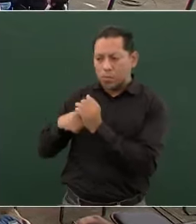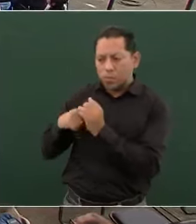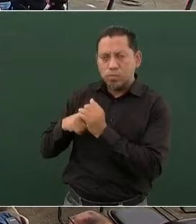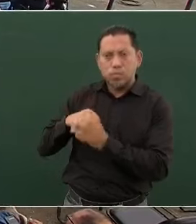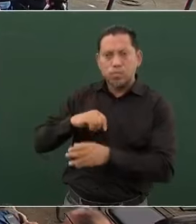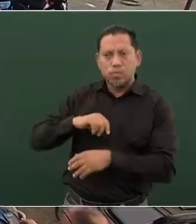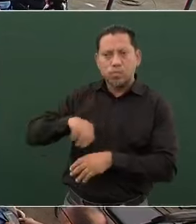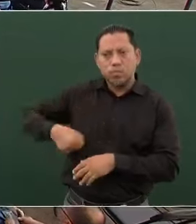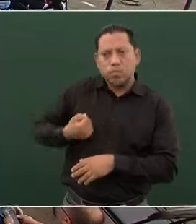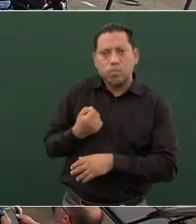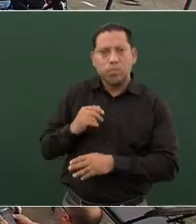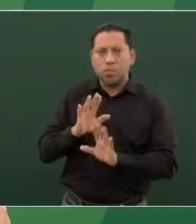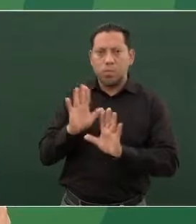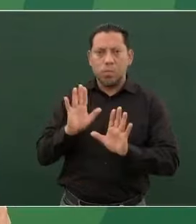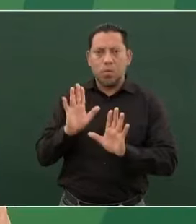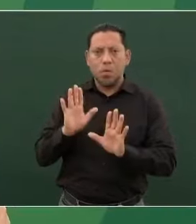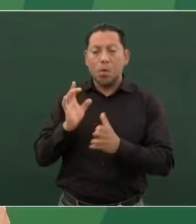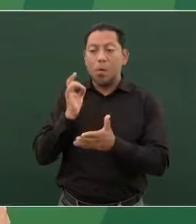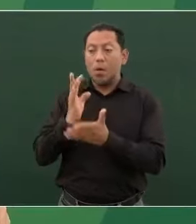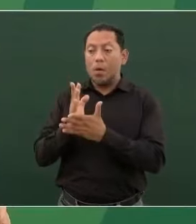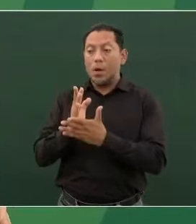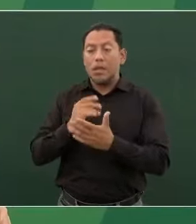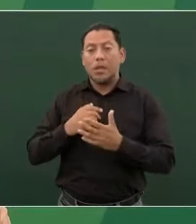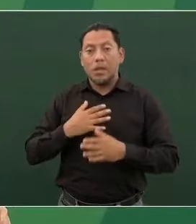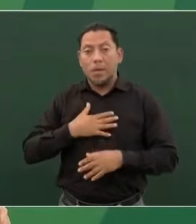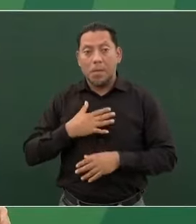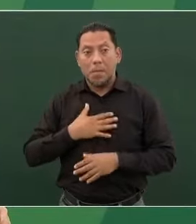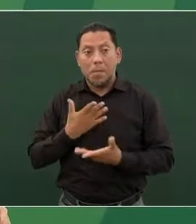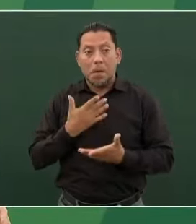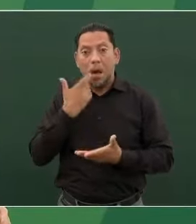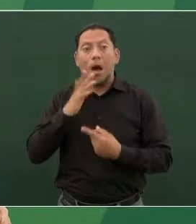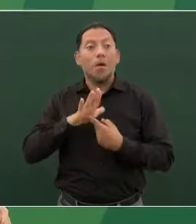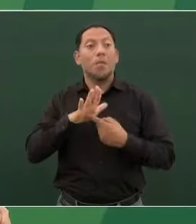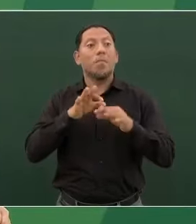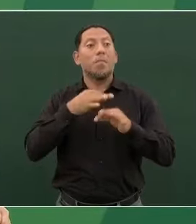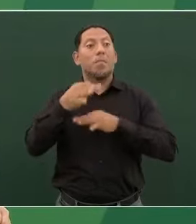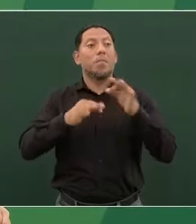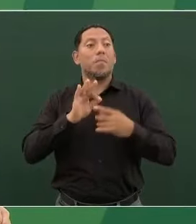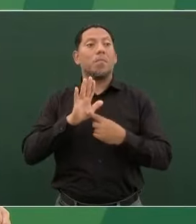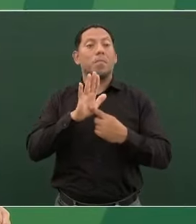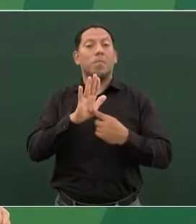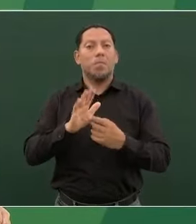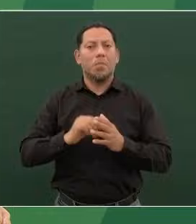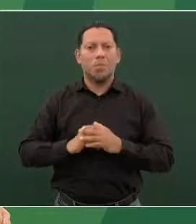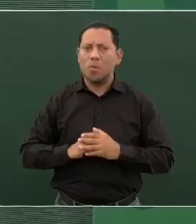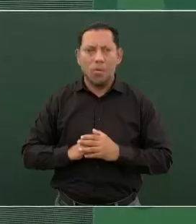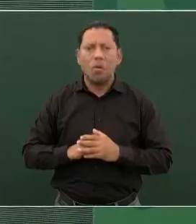no se dé a conocer sólo lo que le conviene a los potentados.